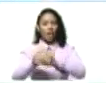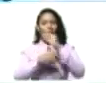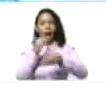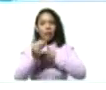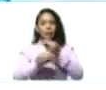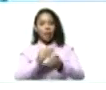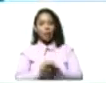Bueno. Bueno. ¡Gracias!